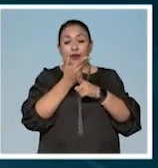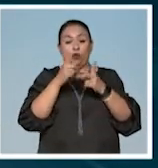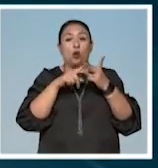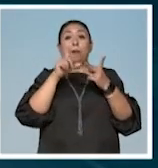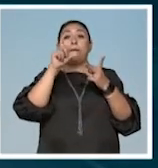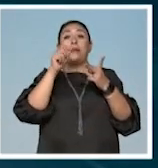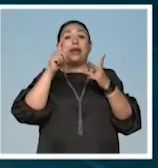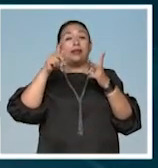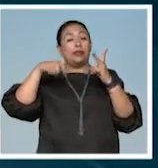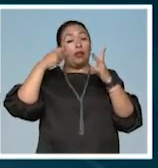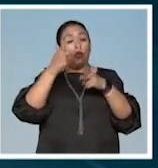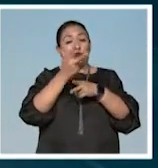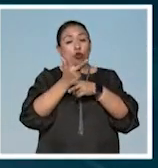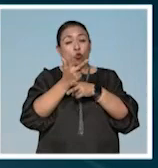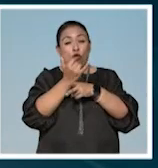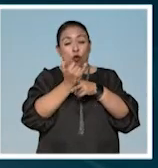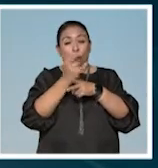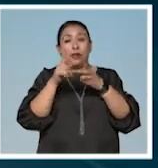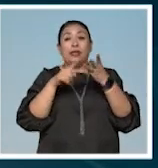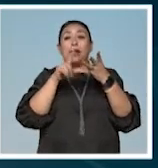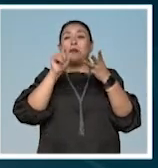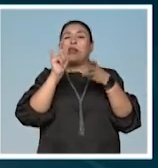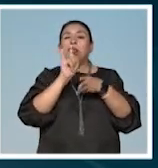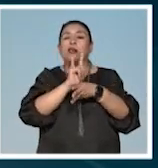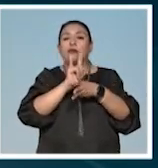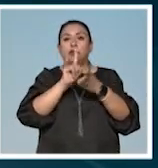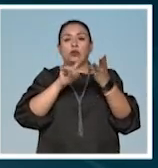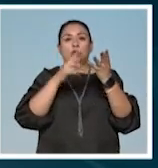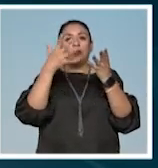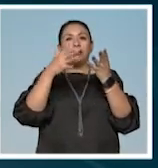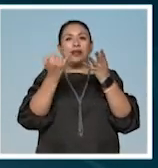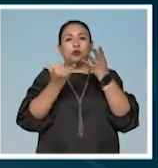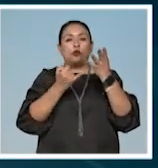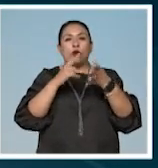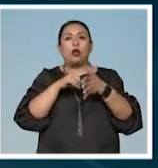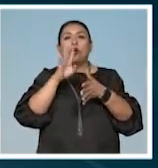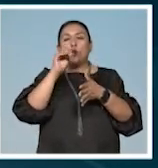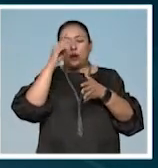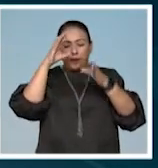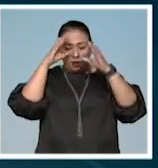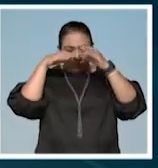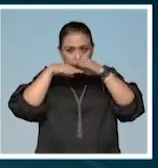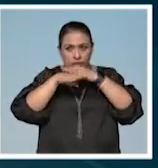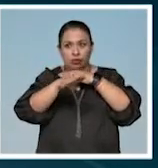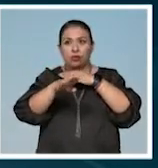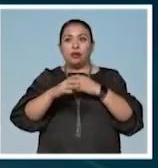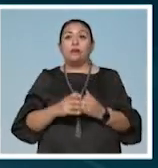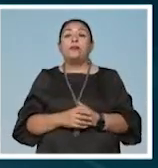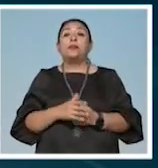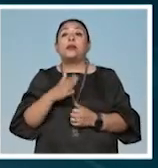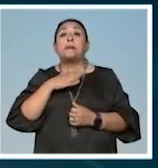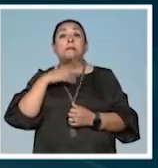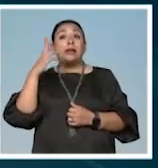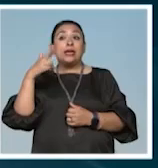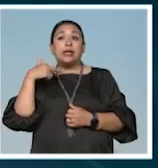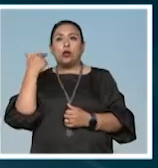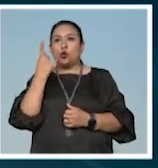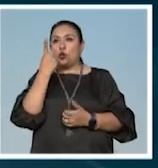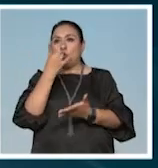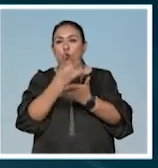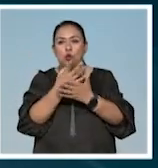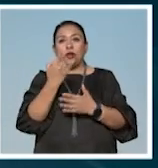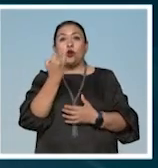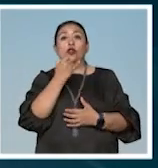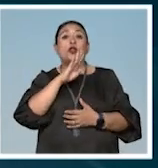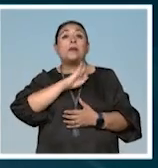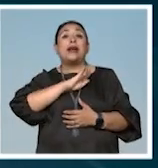20 de documental, 20 de ficción, 10 de juegos y 9 de inmersión. Mi Reino es la única producción